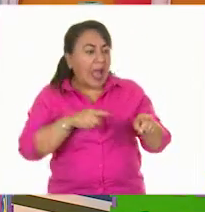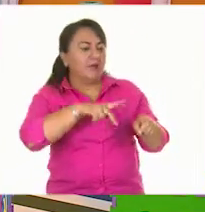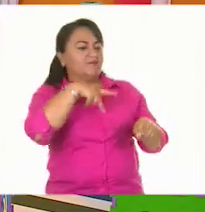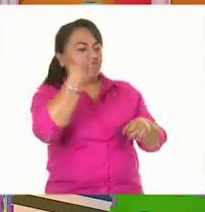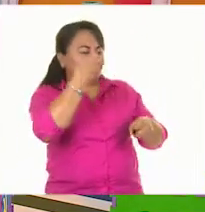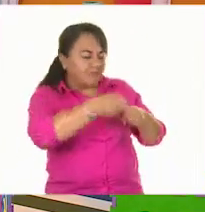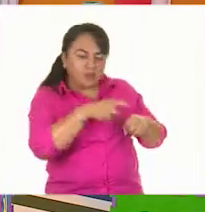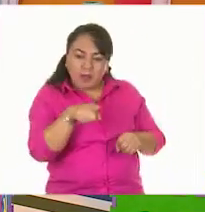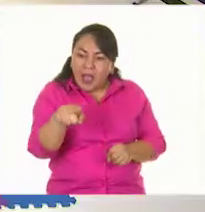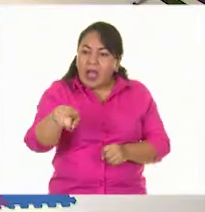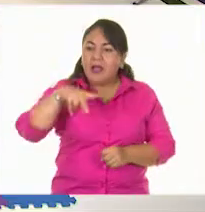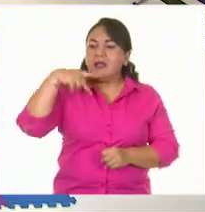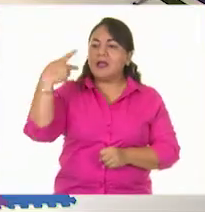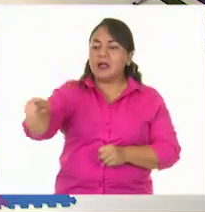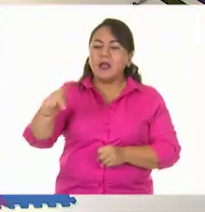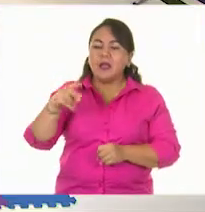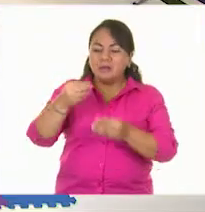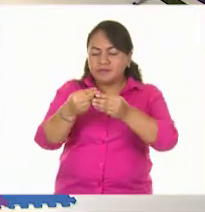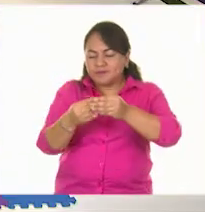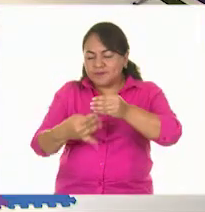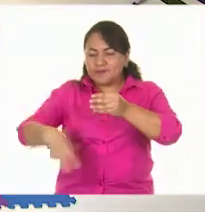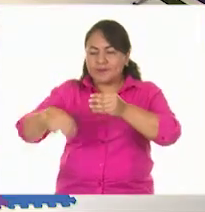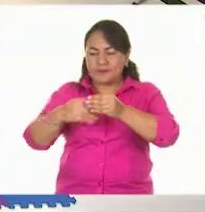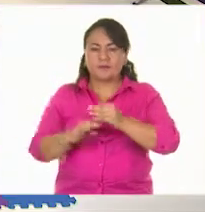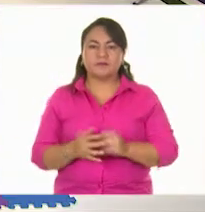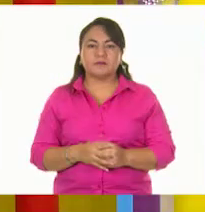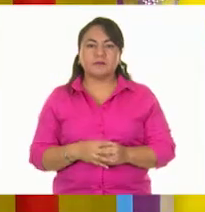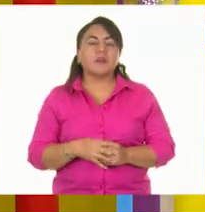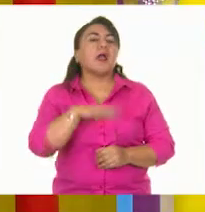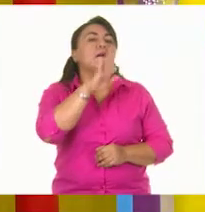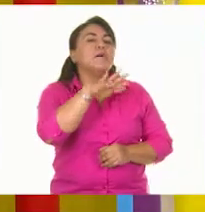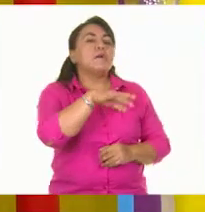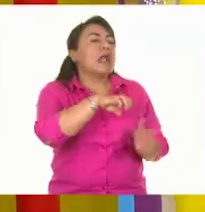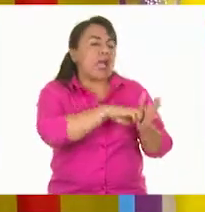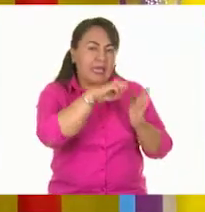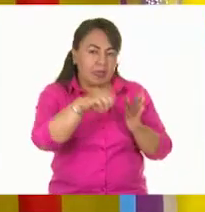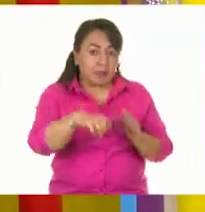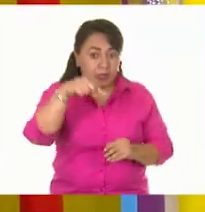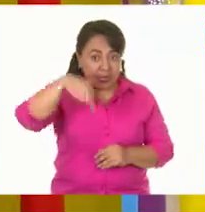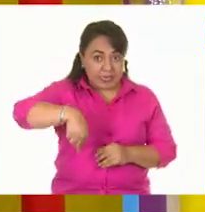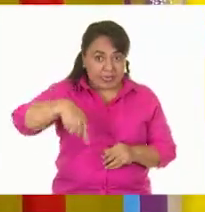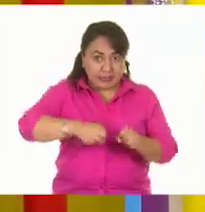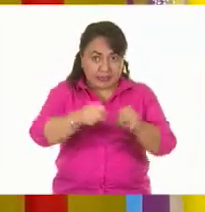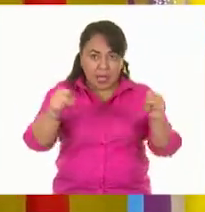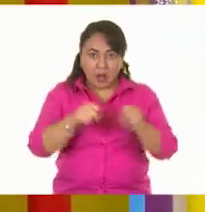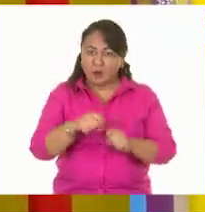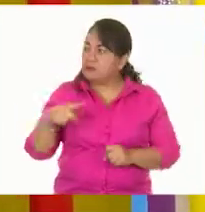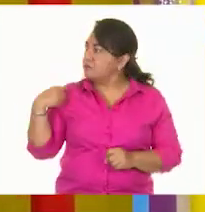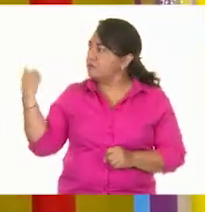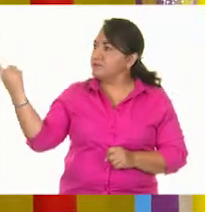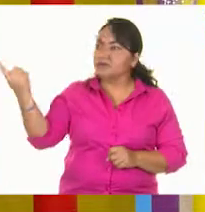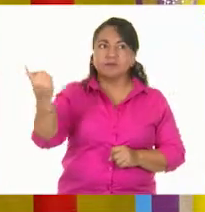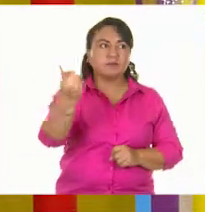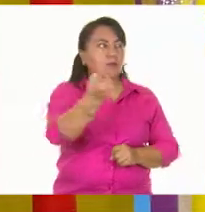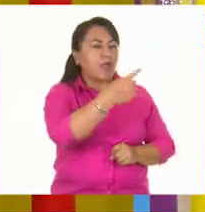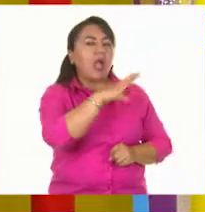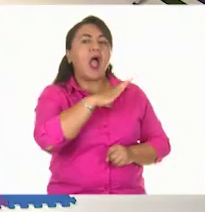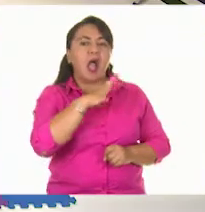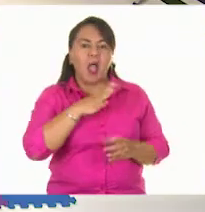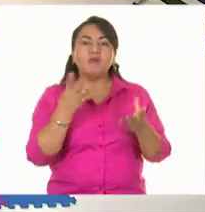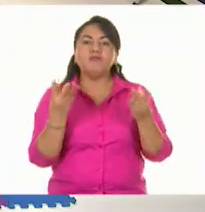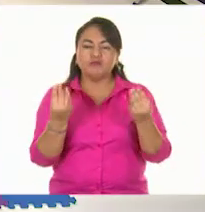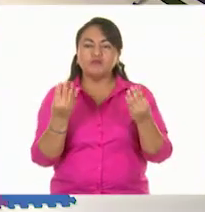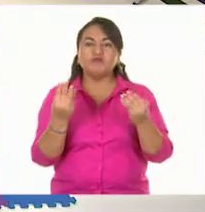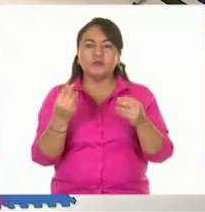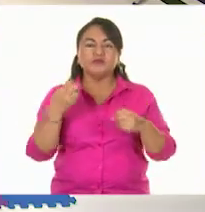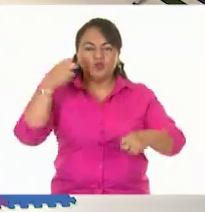Ah, a ver, por ejemplo, niñas y niños, aquí en el salón vemos varios sólidos. Muy bien.